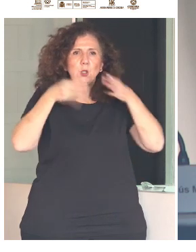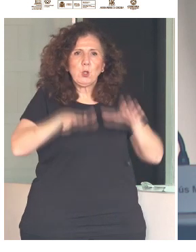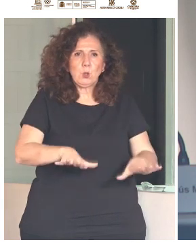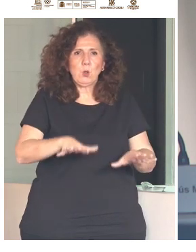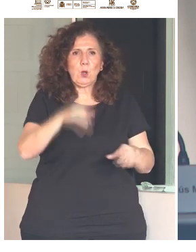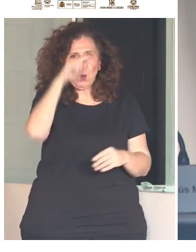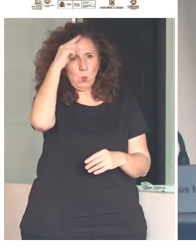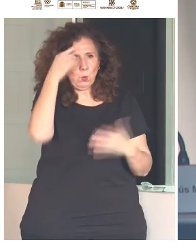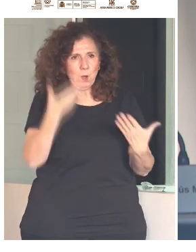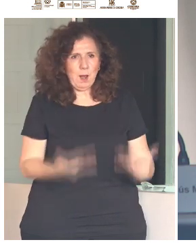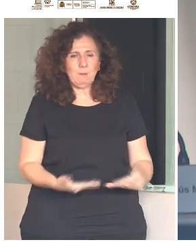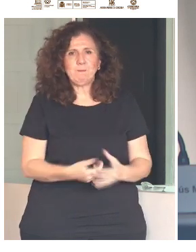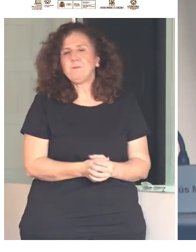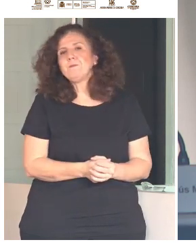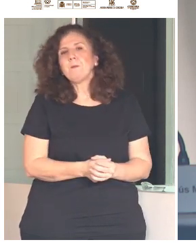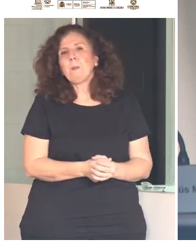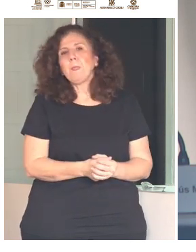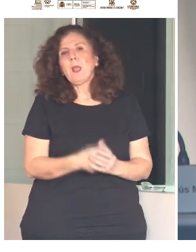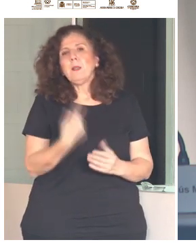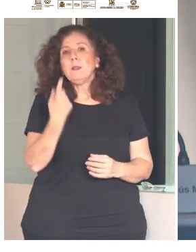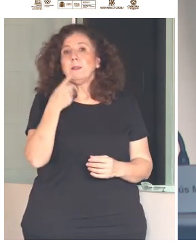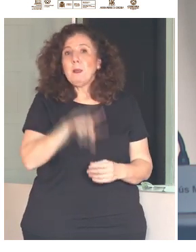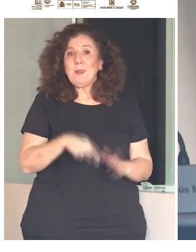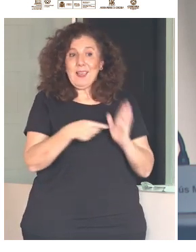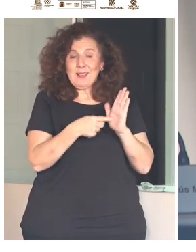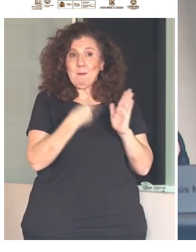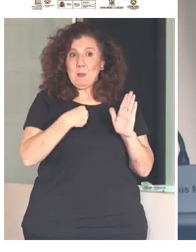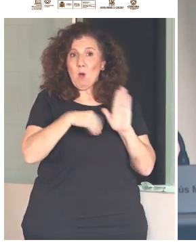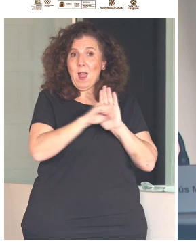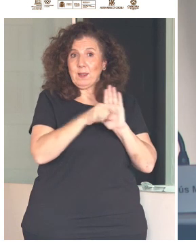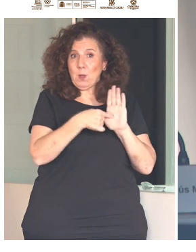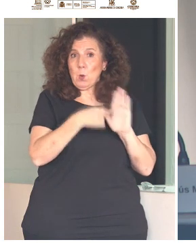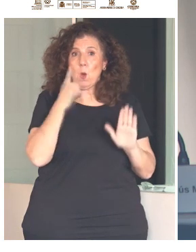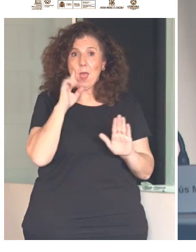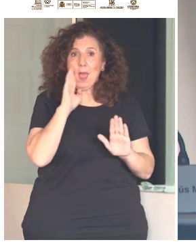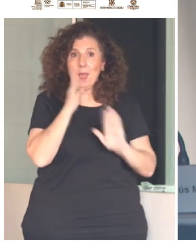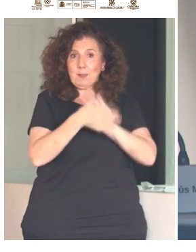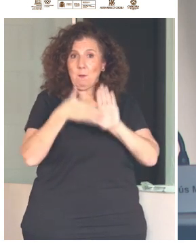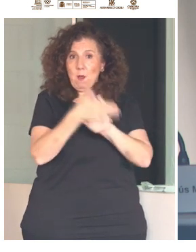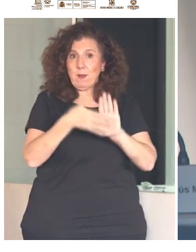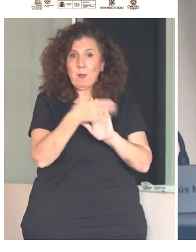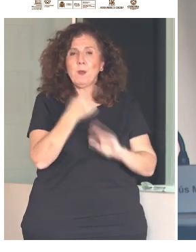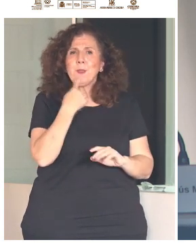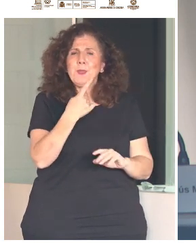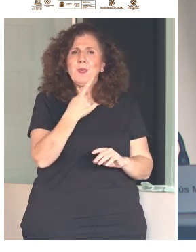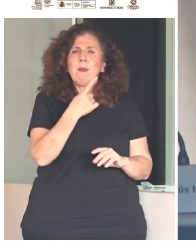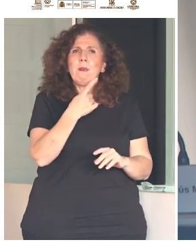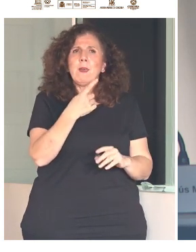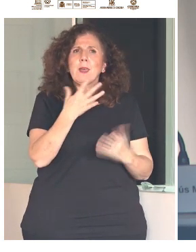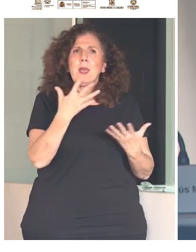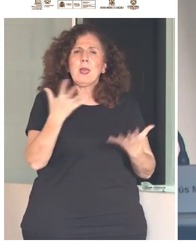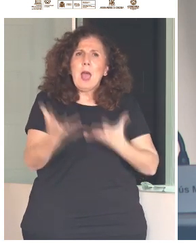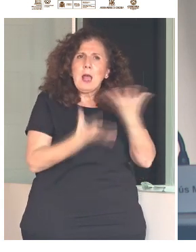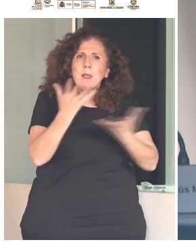También este artículo exhorta a los Estados firmantes a adoptar las medidas pertinentes para que las personas con